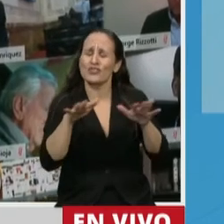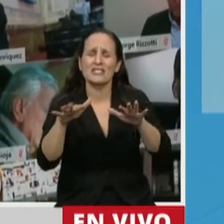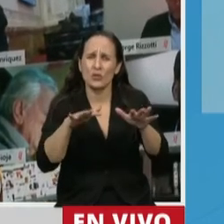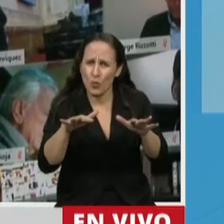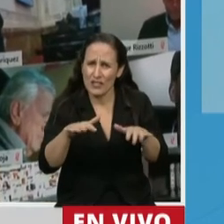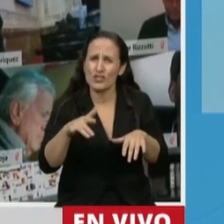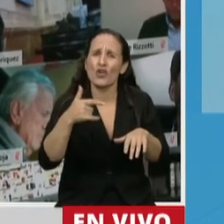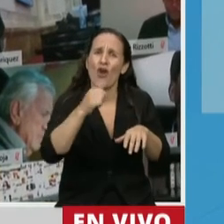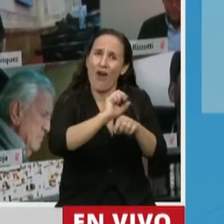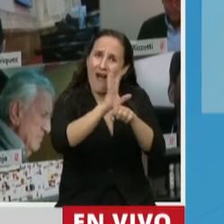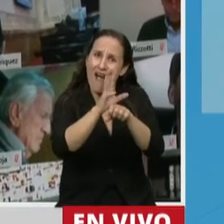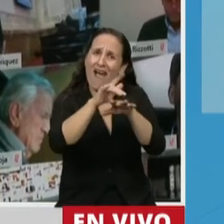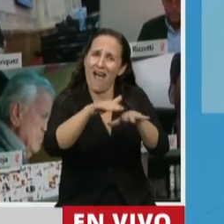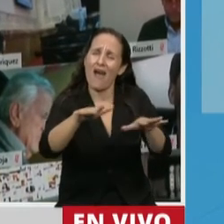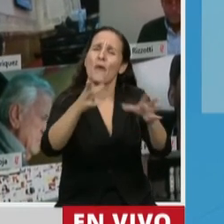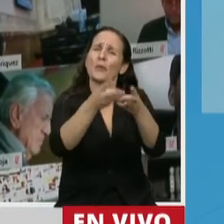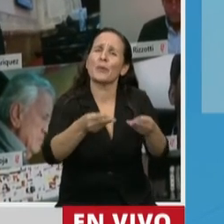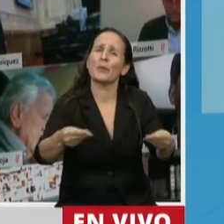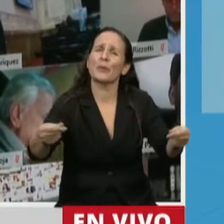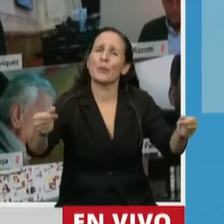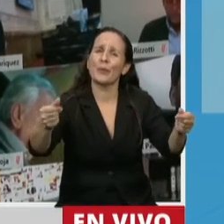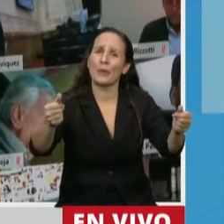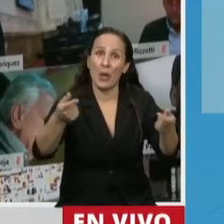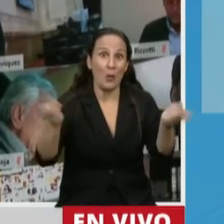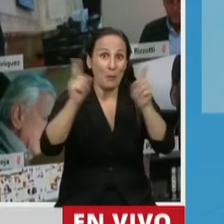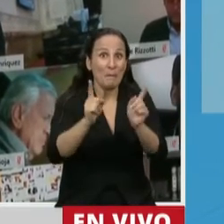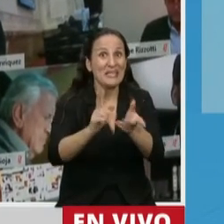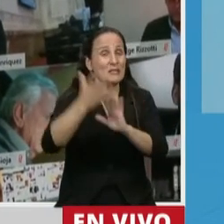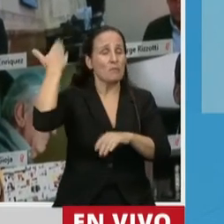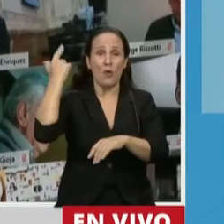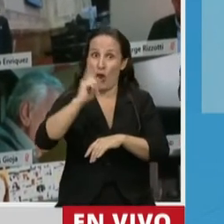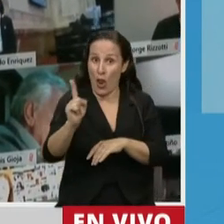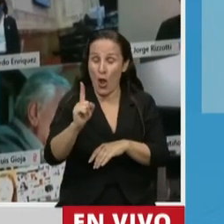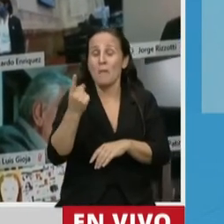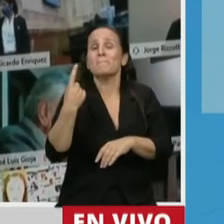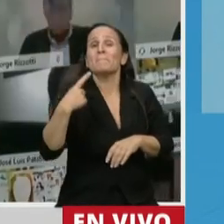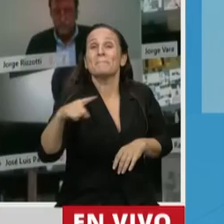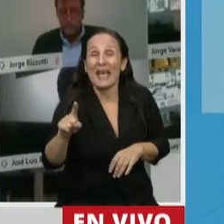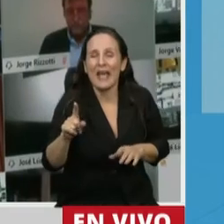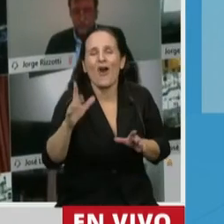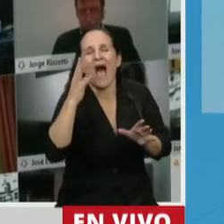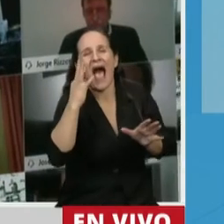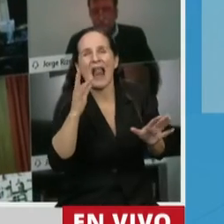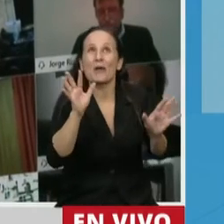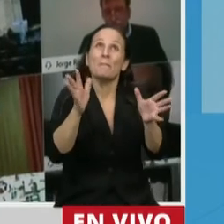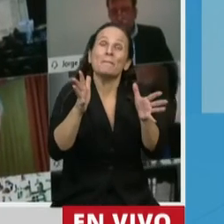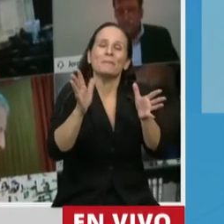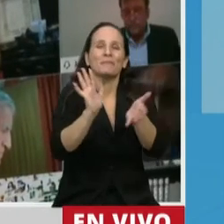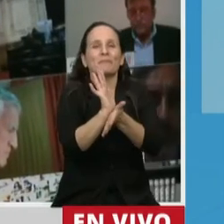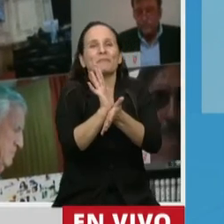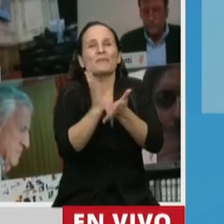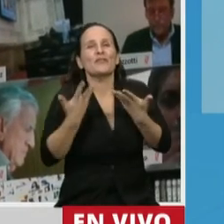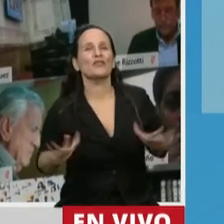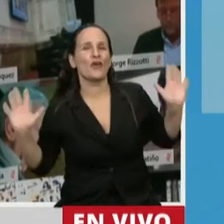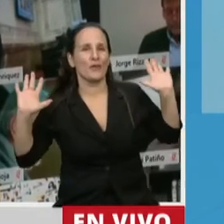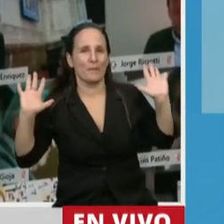declinará y aunque nunca será igual, volveremos a algo posible parecido a la normalidad. Quizás